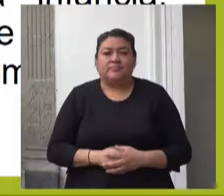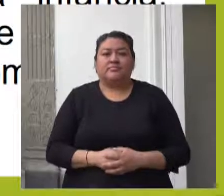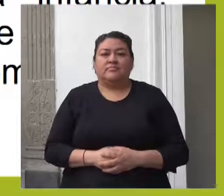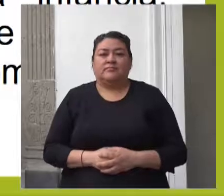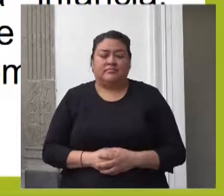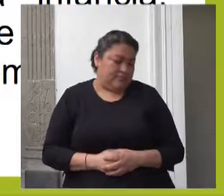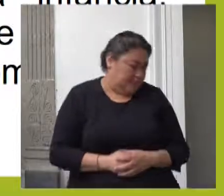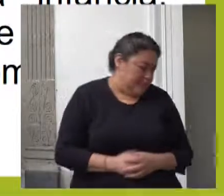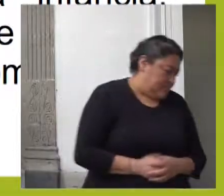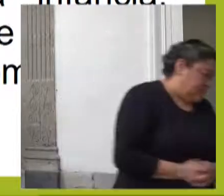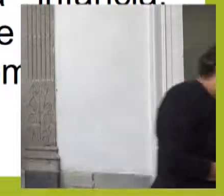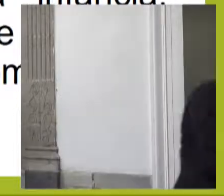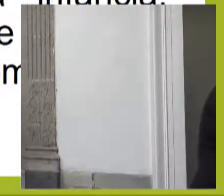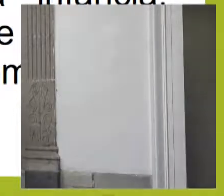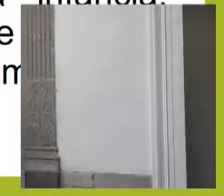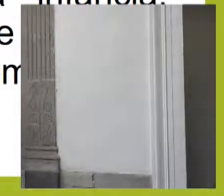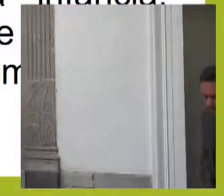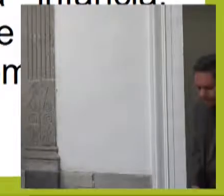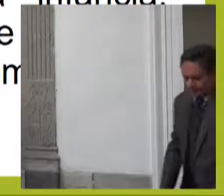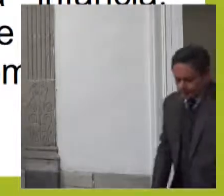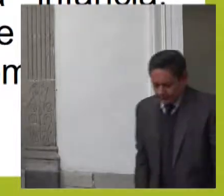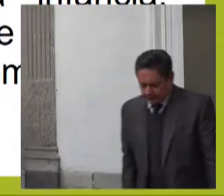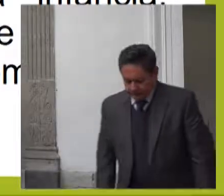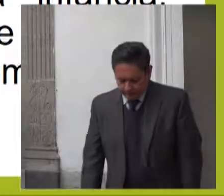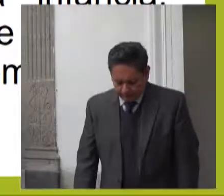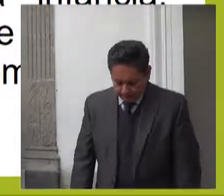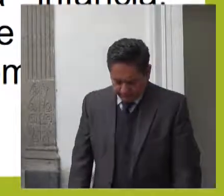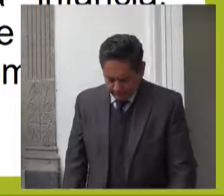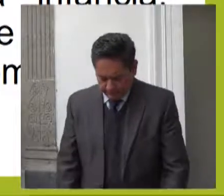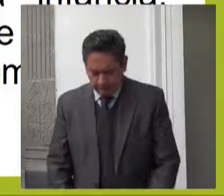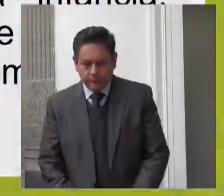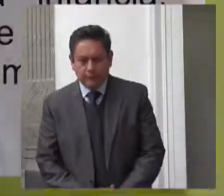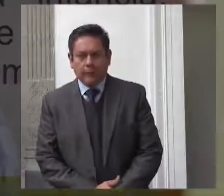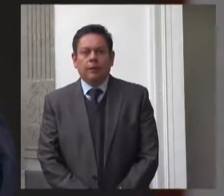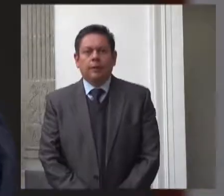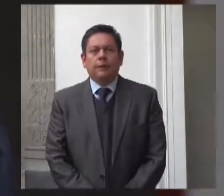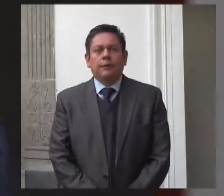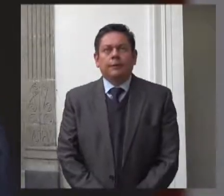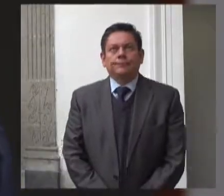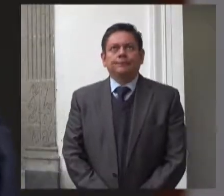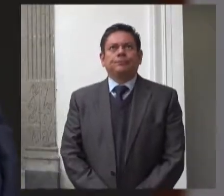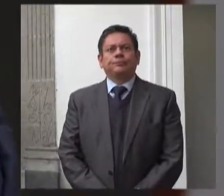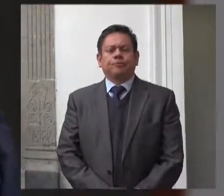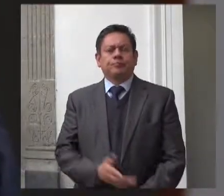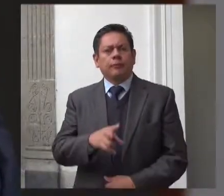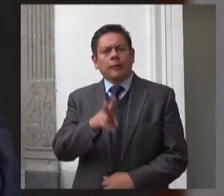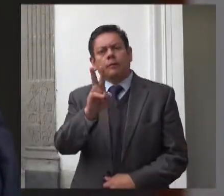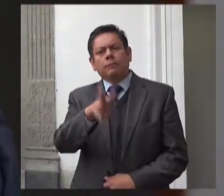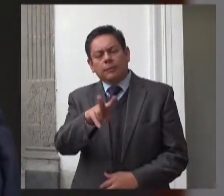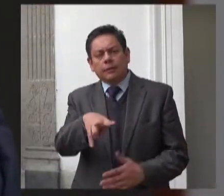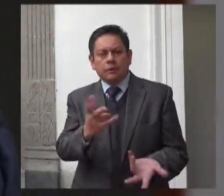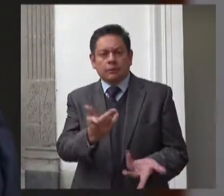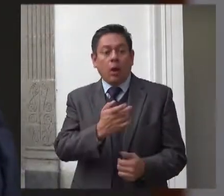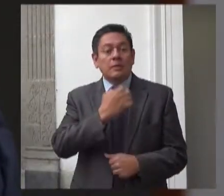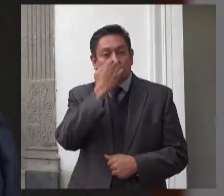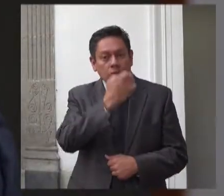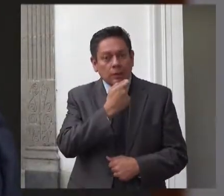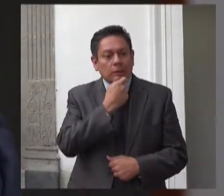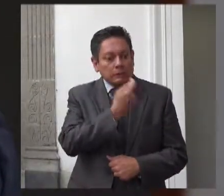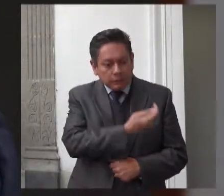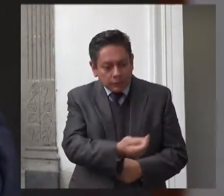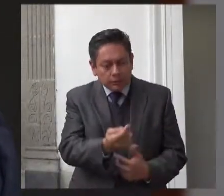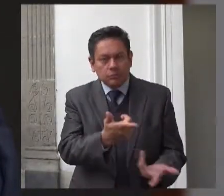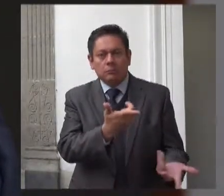desde luego susceptible de mejora en cuanto al modelo de atención cuidado y desarrollo